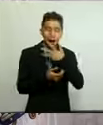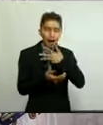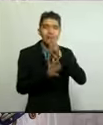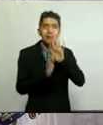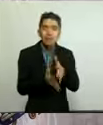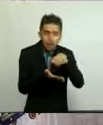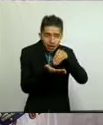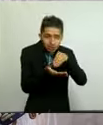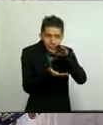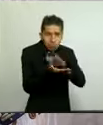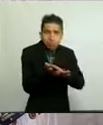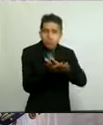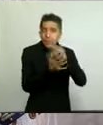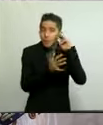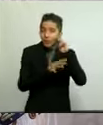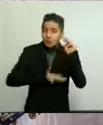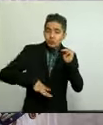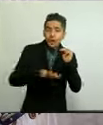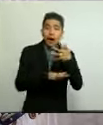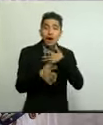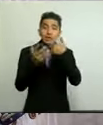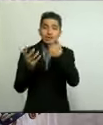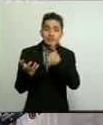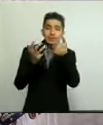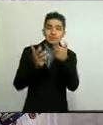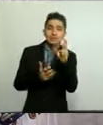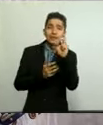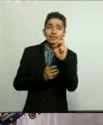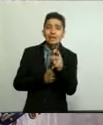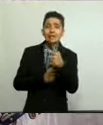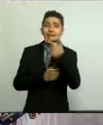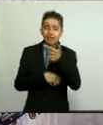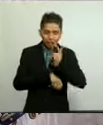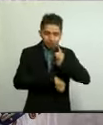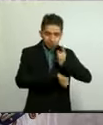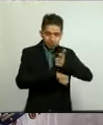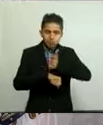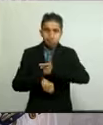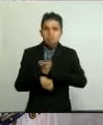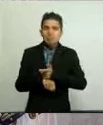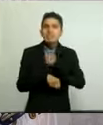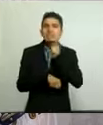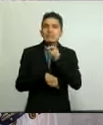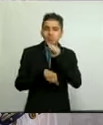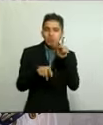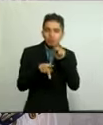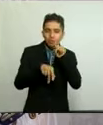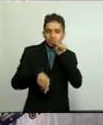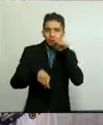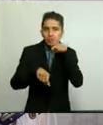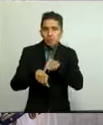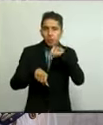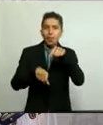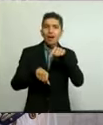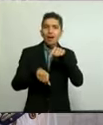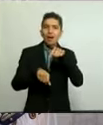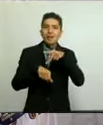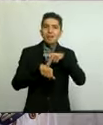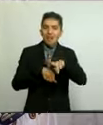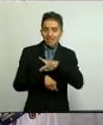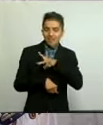el estado de Michoacán 637 casos de dengue clásico y 58